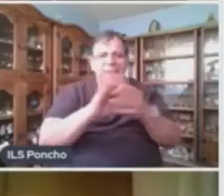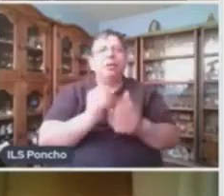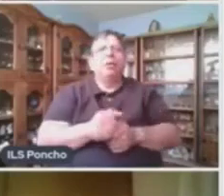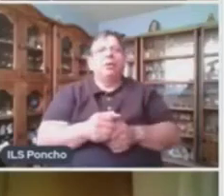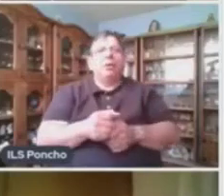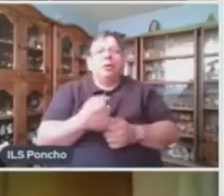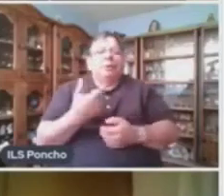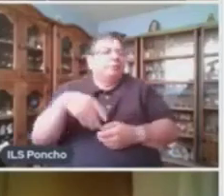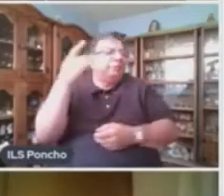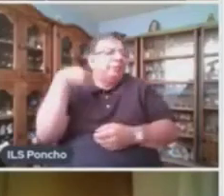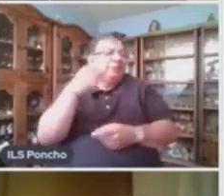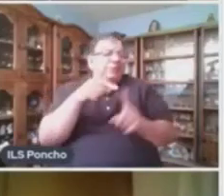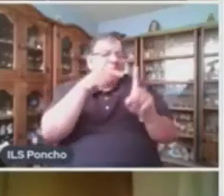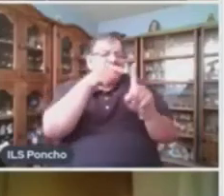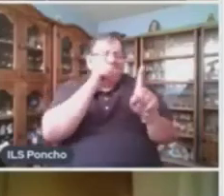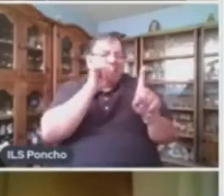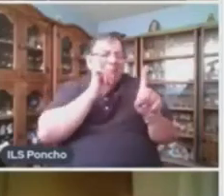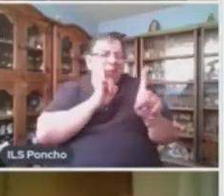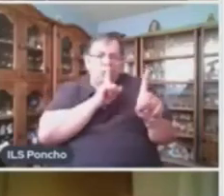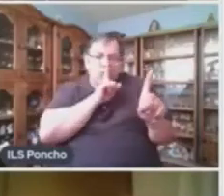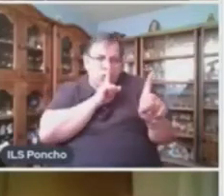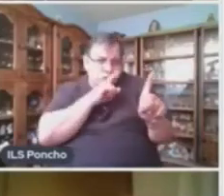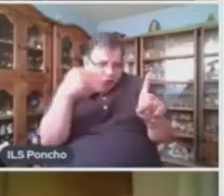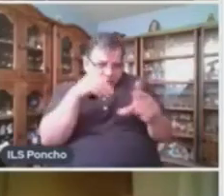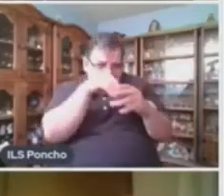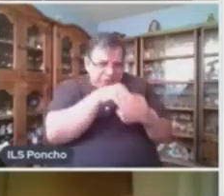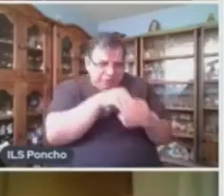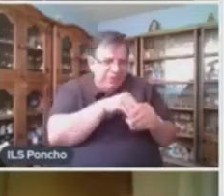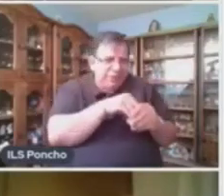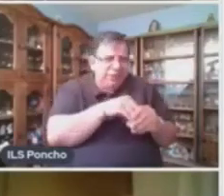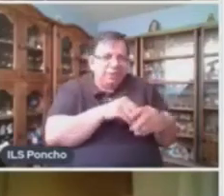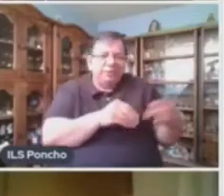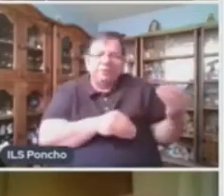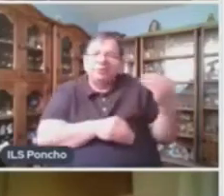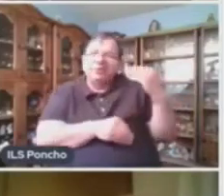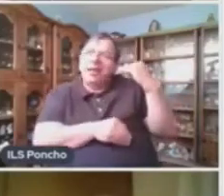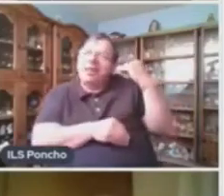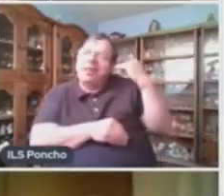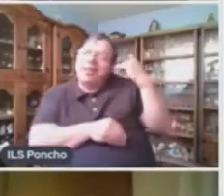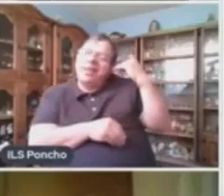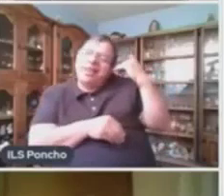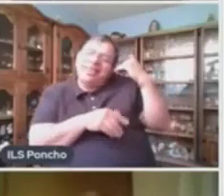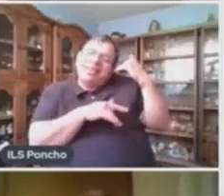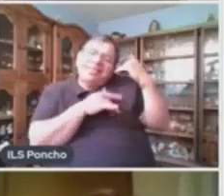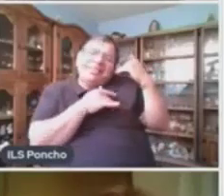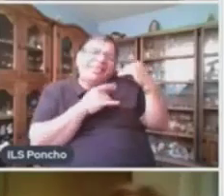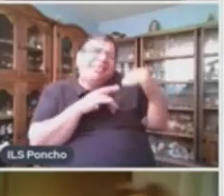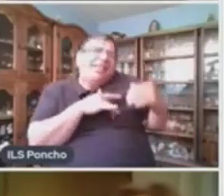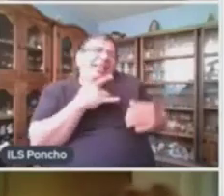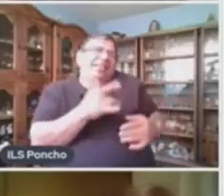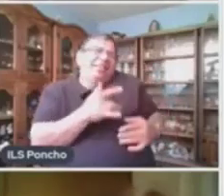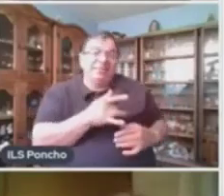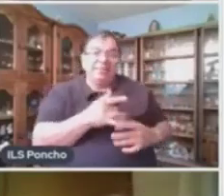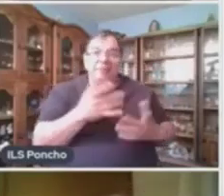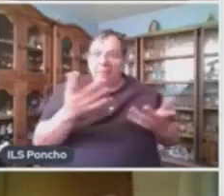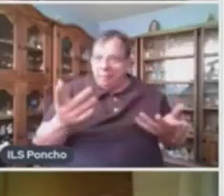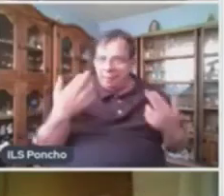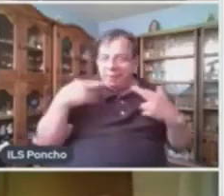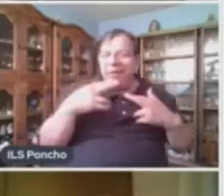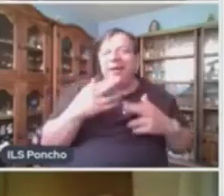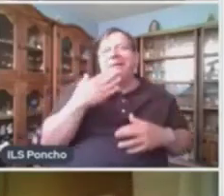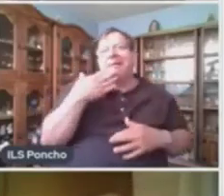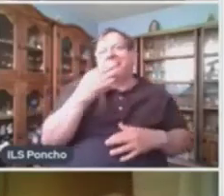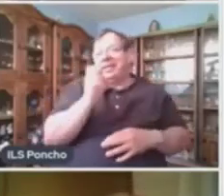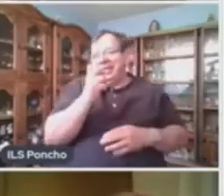una chica, no diré su nombre, me lo dijo al oído muy románticamente. ¡Ajá! Ese es un muy buen uso para un poema.